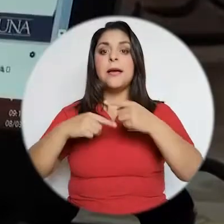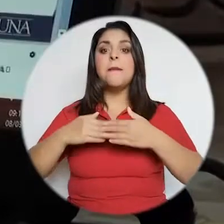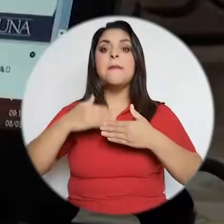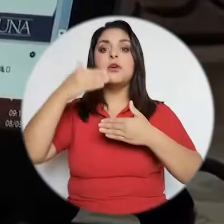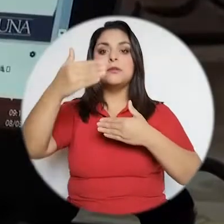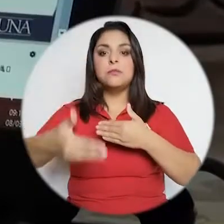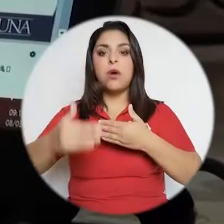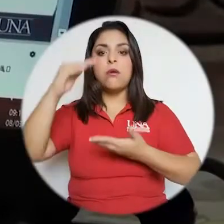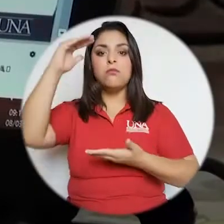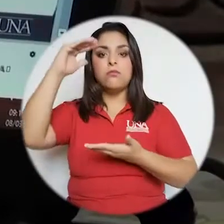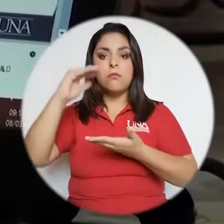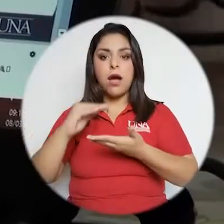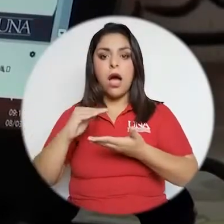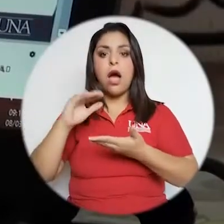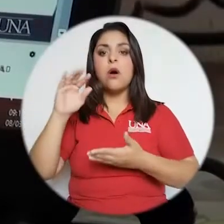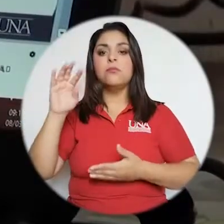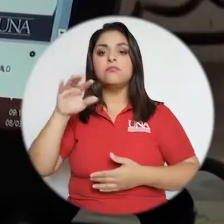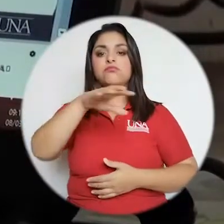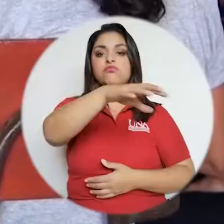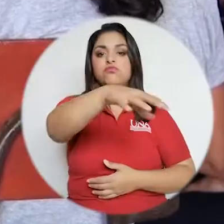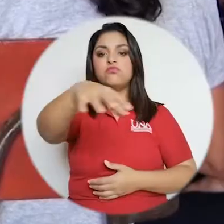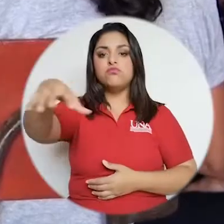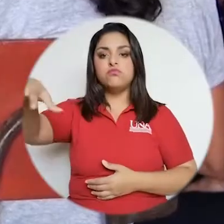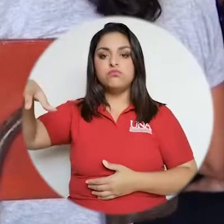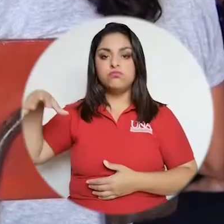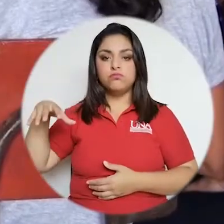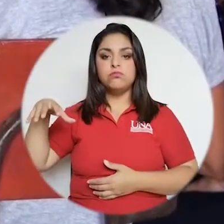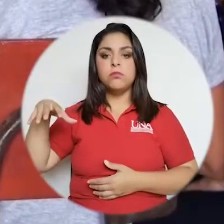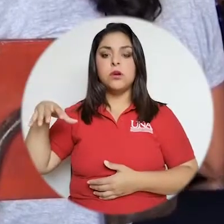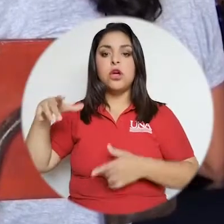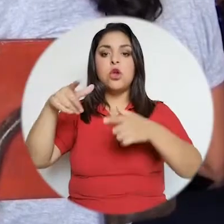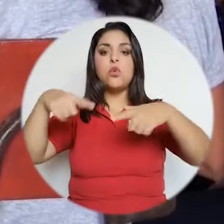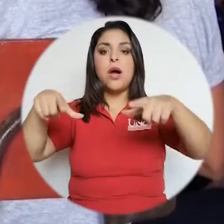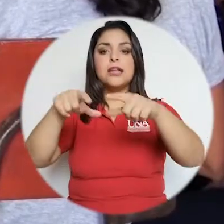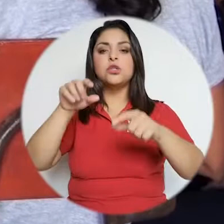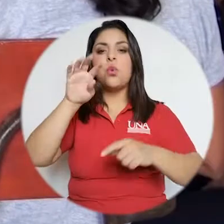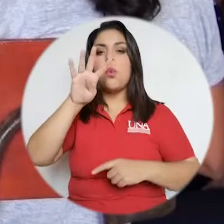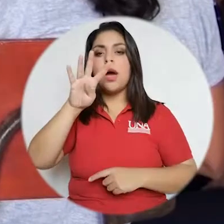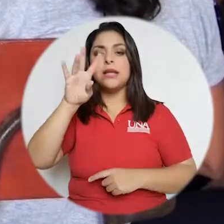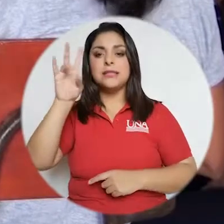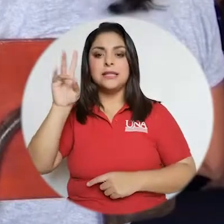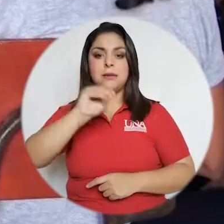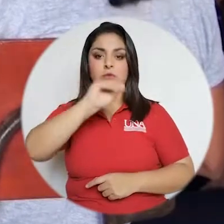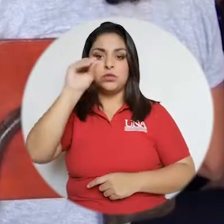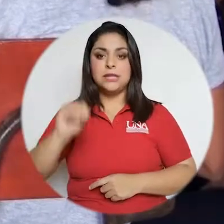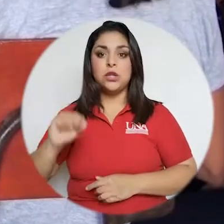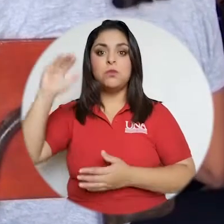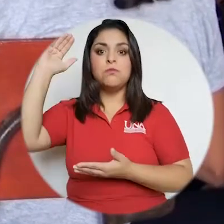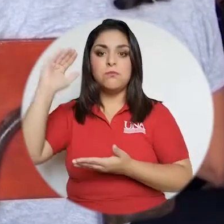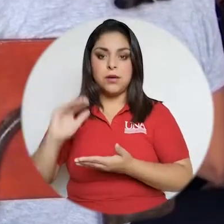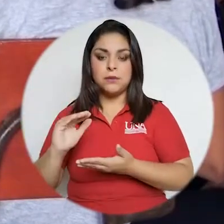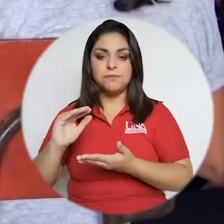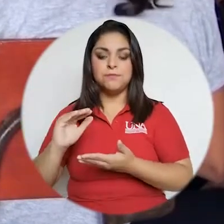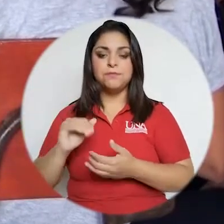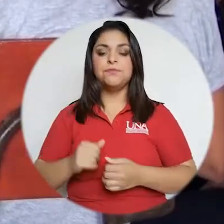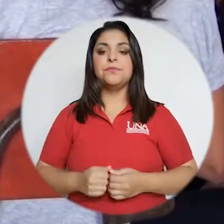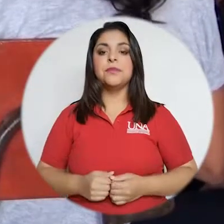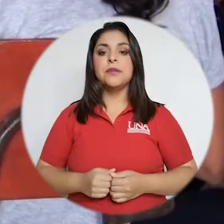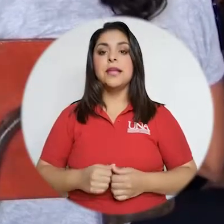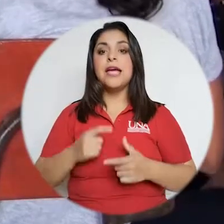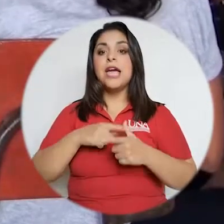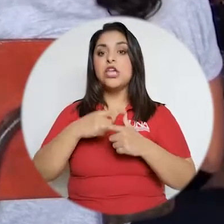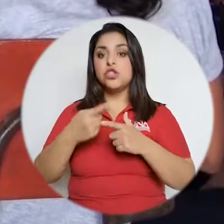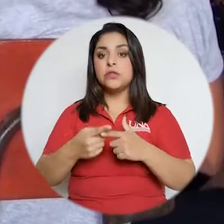40% en las regiones periféricas. En la región central, un 29%